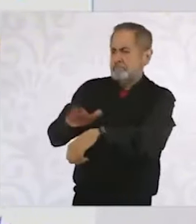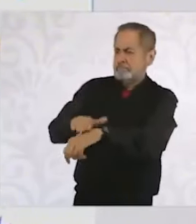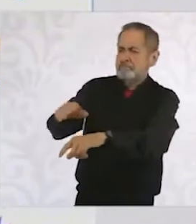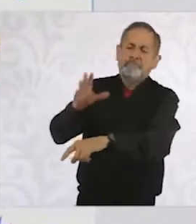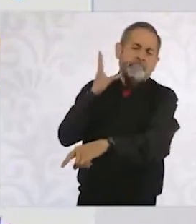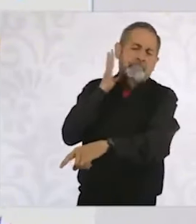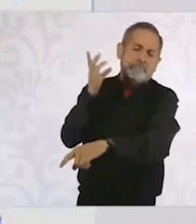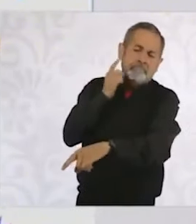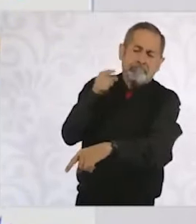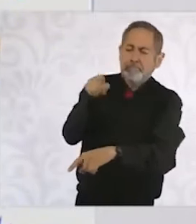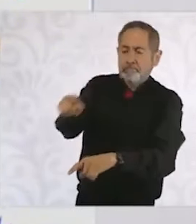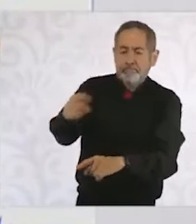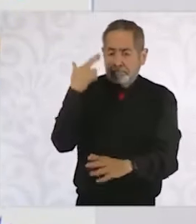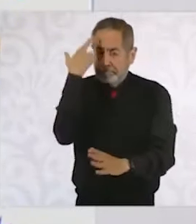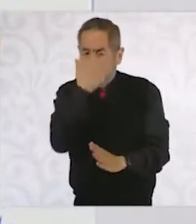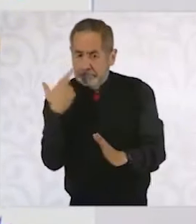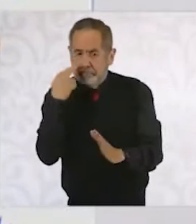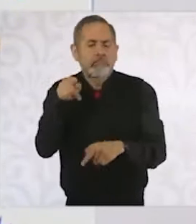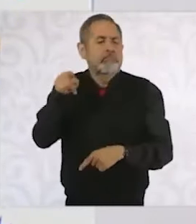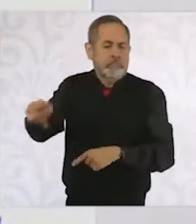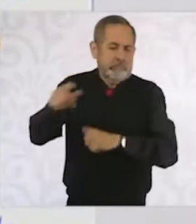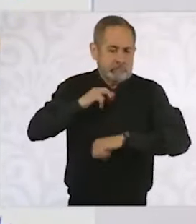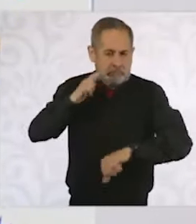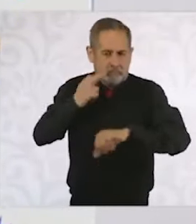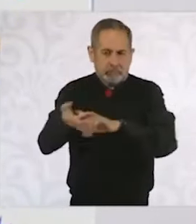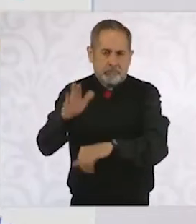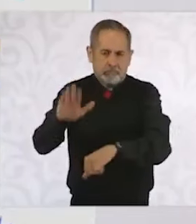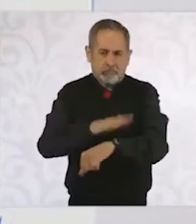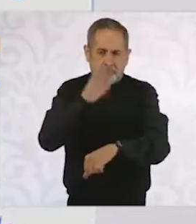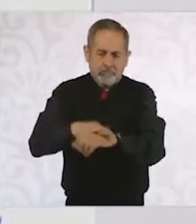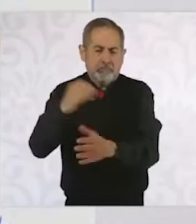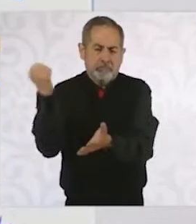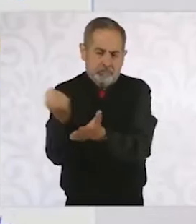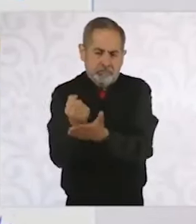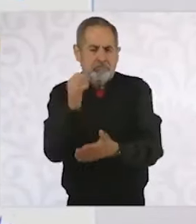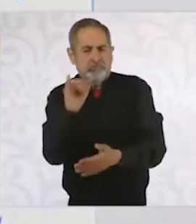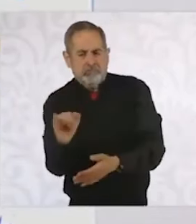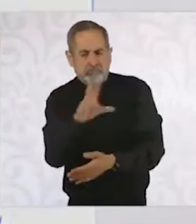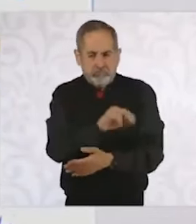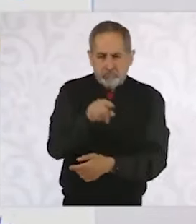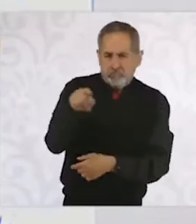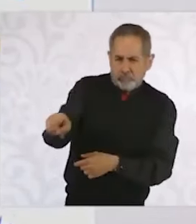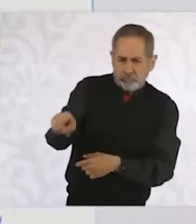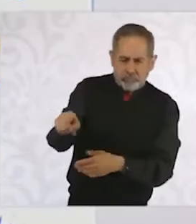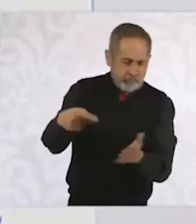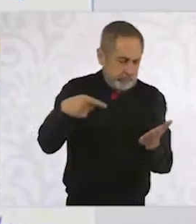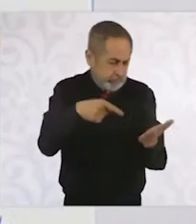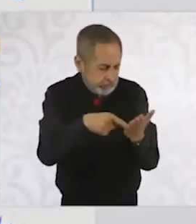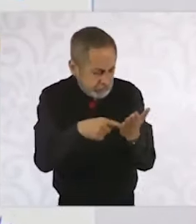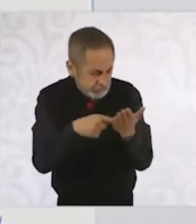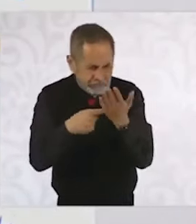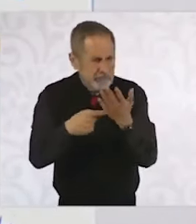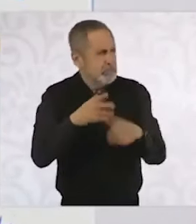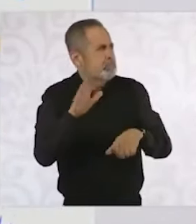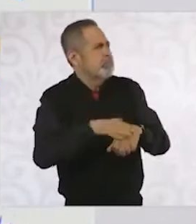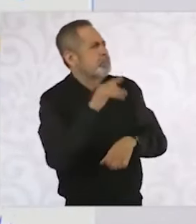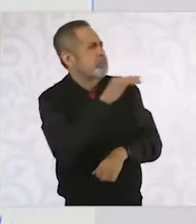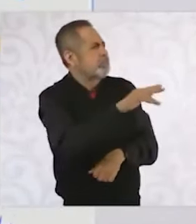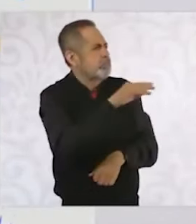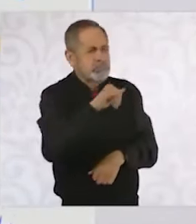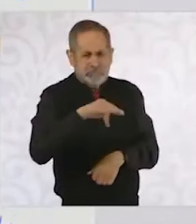para que revise que son los que tienen la autoridad de aprobar el presupuesto, ¿por qué el INE está pidiendo tanto recurso? pidiendo recurso?